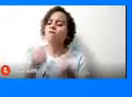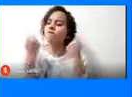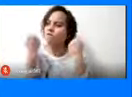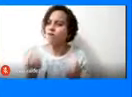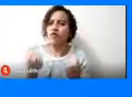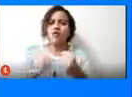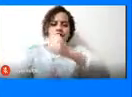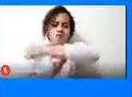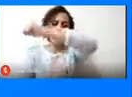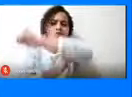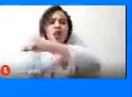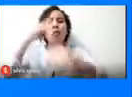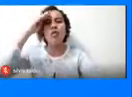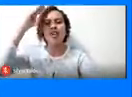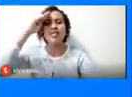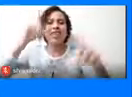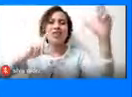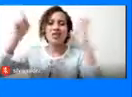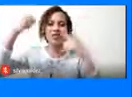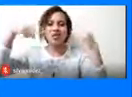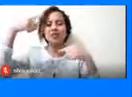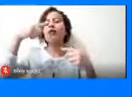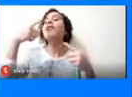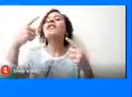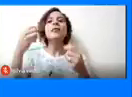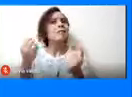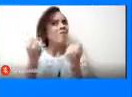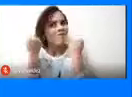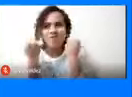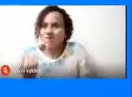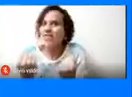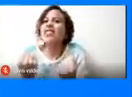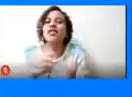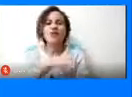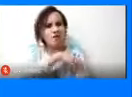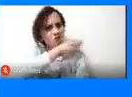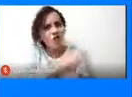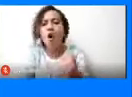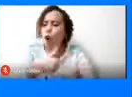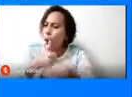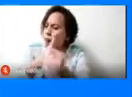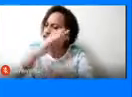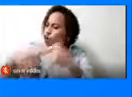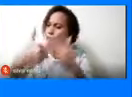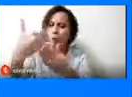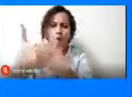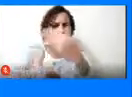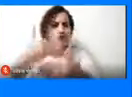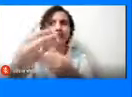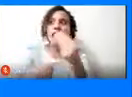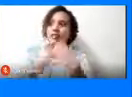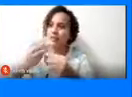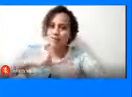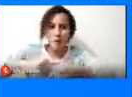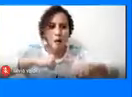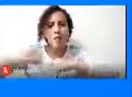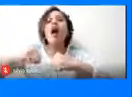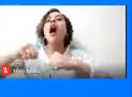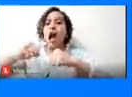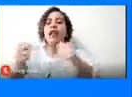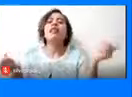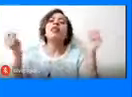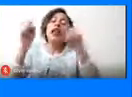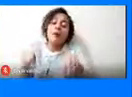cuanto a la policía de turismo muy fuerte, que acompañe todos los procesos que se vienen adelantando, así como